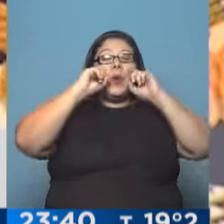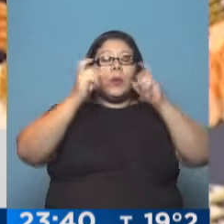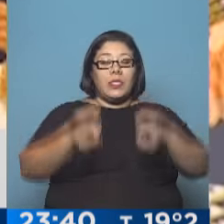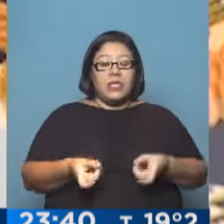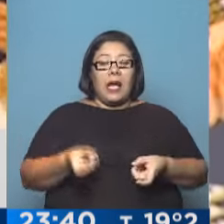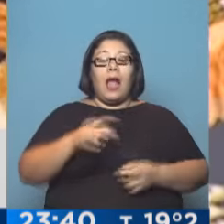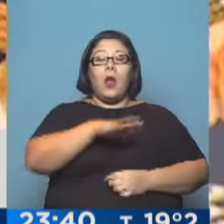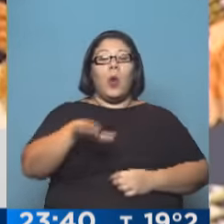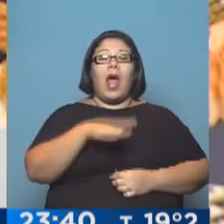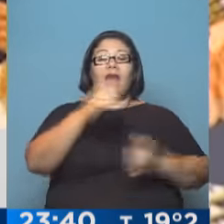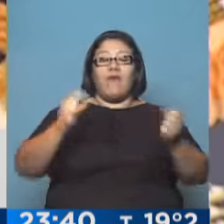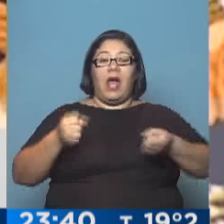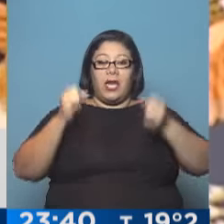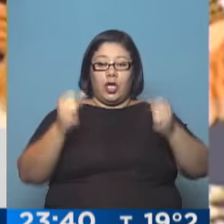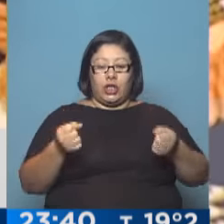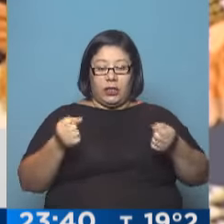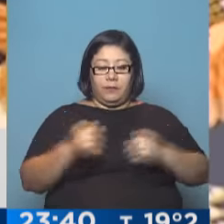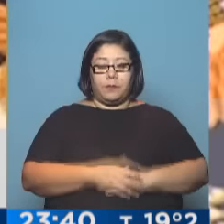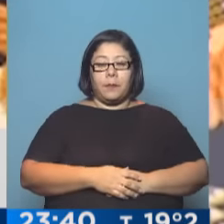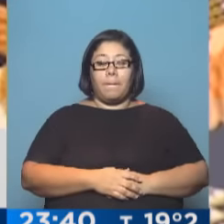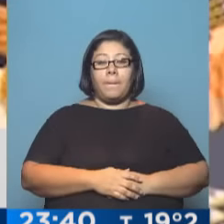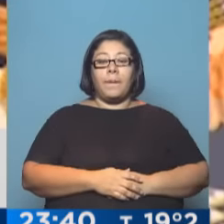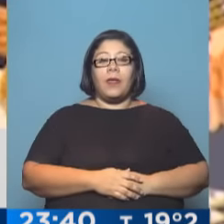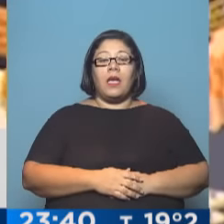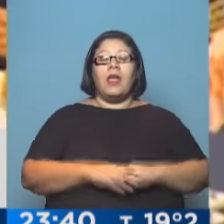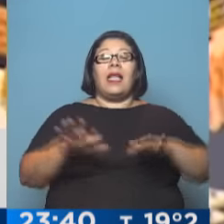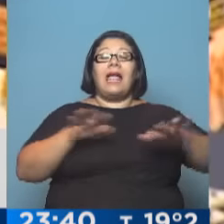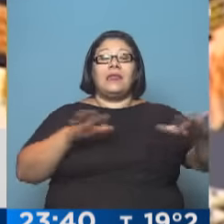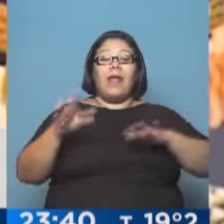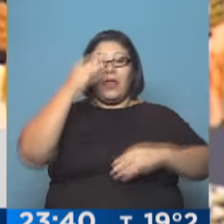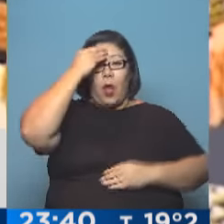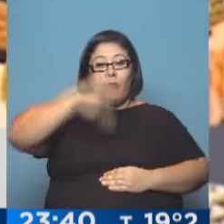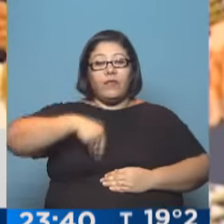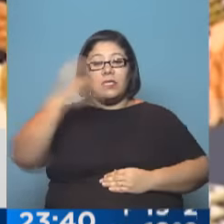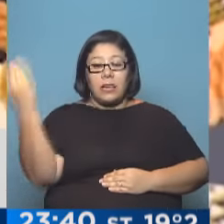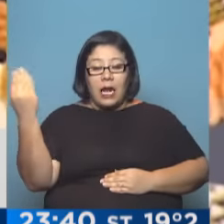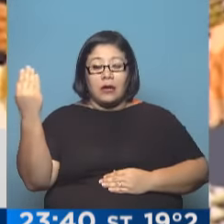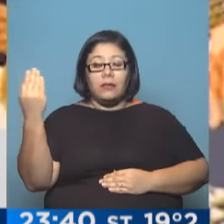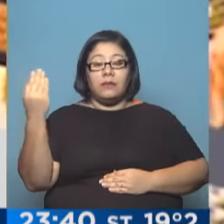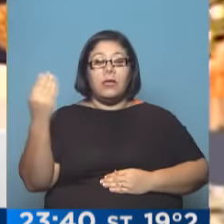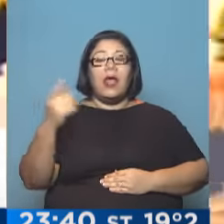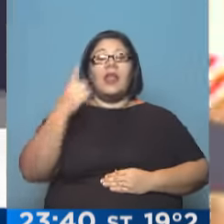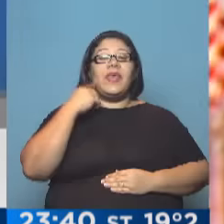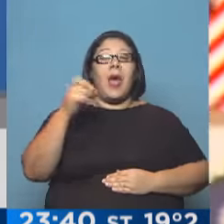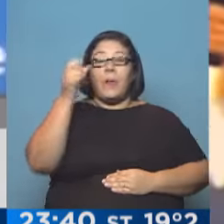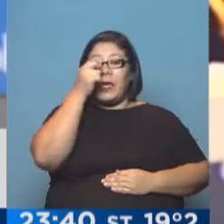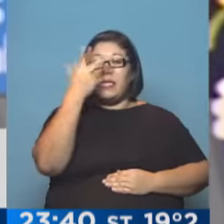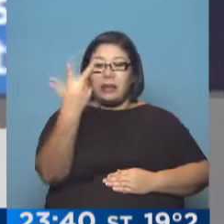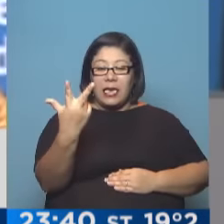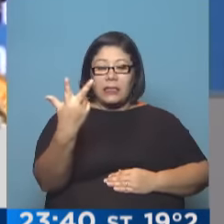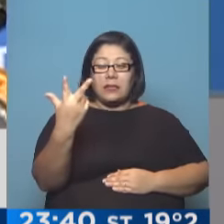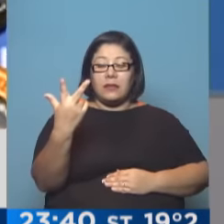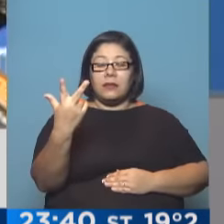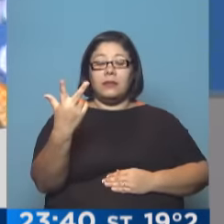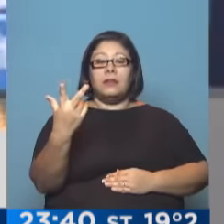consejero de la embajada, Kevin Sullivan, afirmó además que la actividad oficial del mandatario se concentrará el día 23 con una reunión bilateral